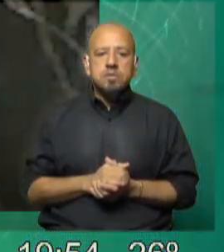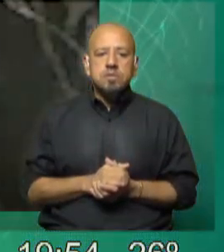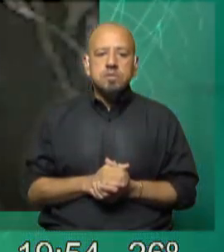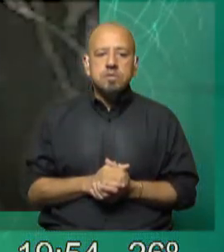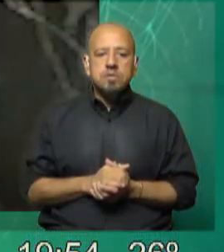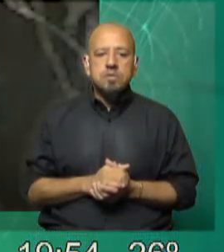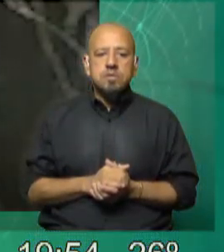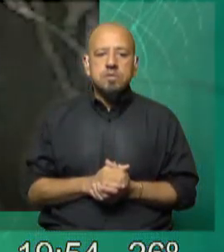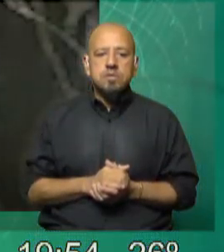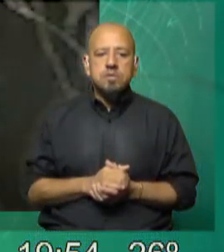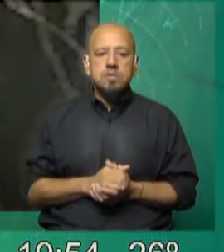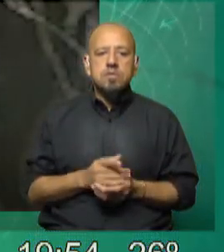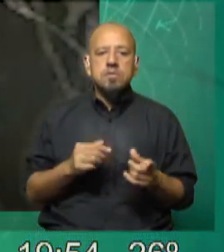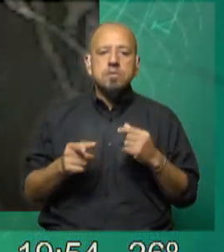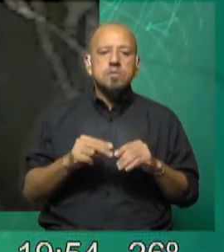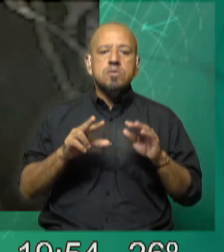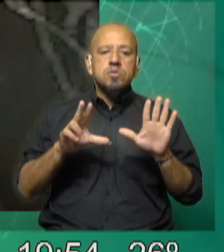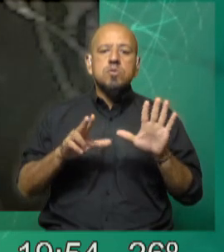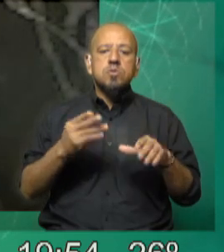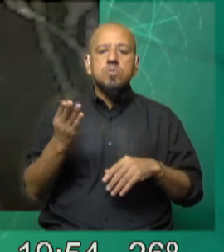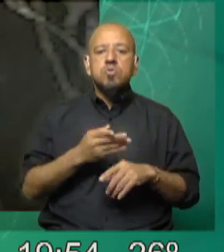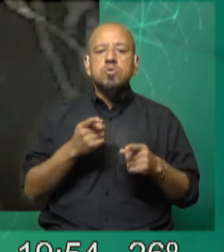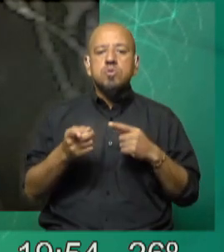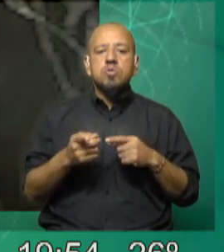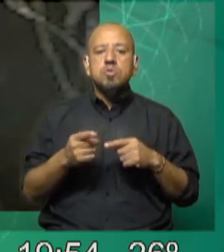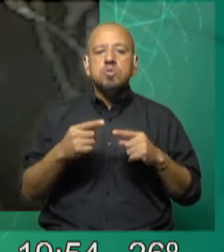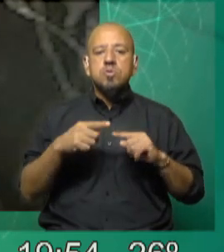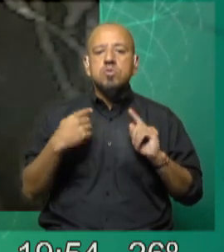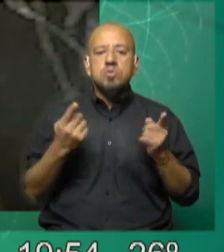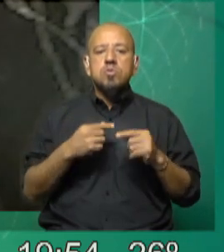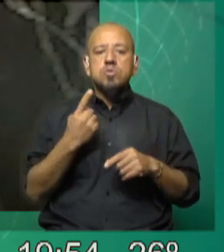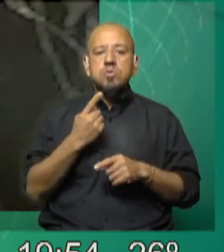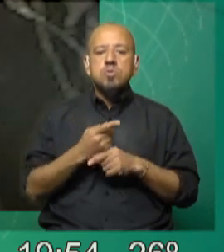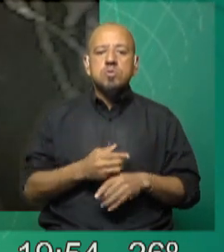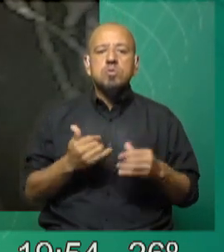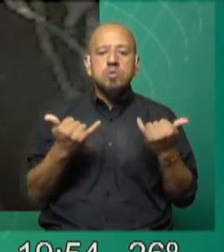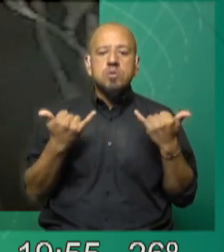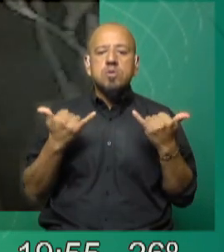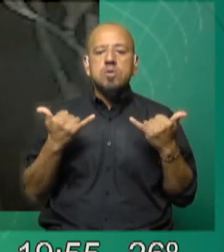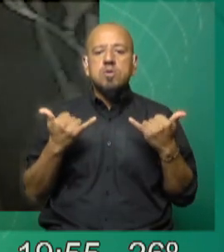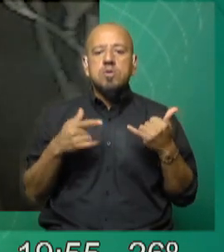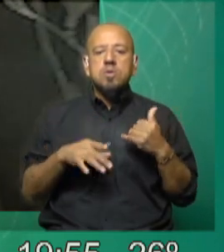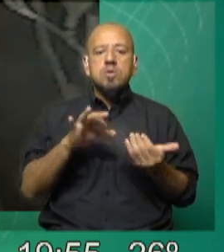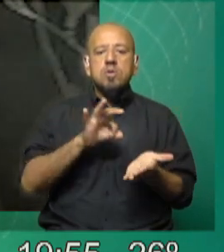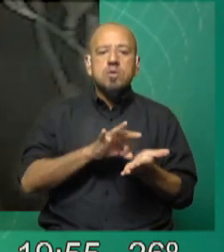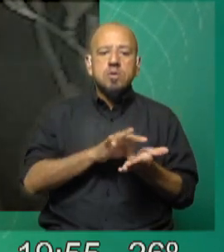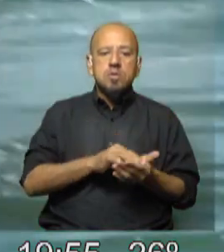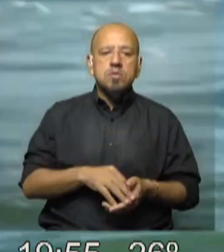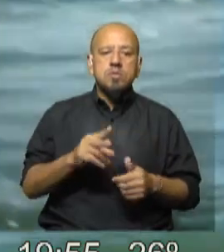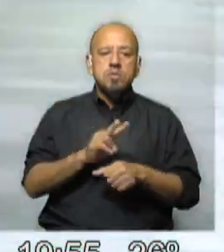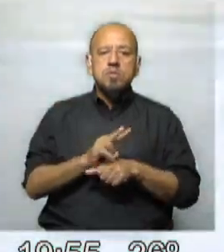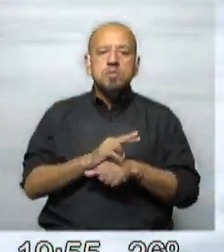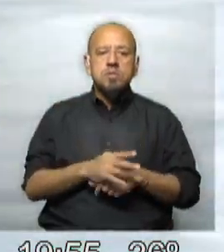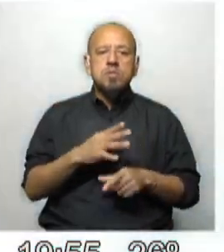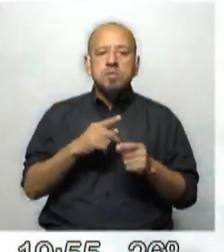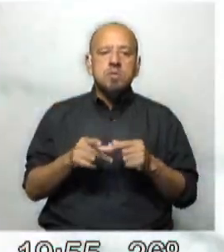Encontramos, por ejemplo, que el 88% de las rompientes, o de las principales spots surf, no están dentro de un área del Sistema Nacional de Áreas Protegidas y